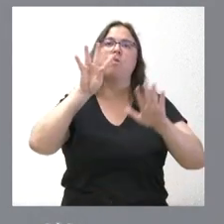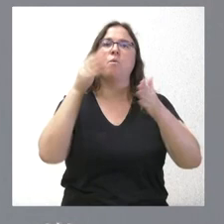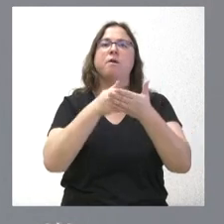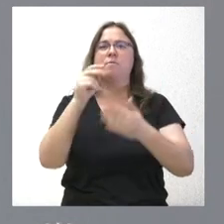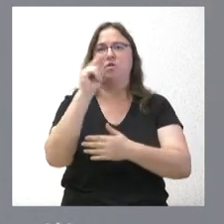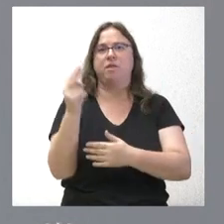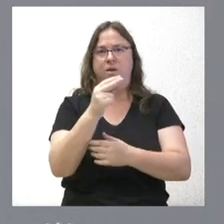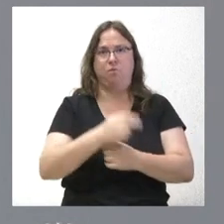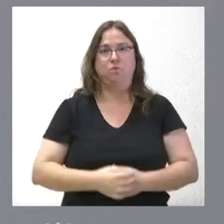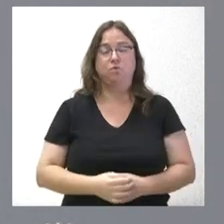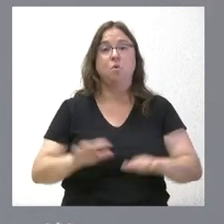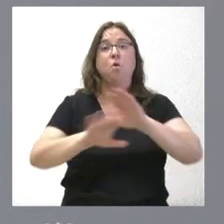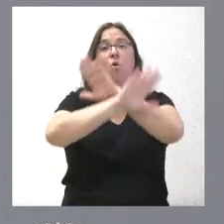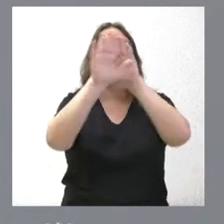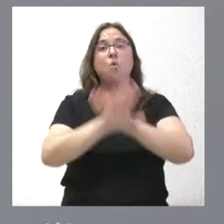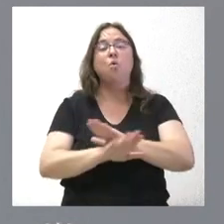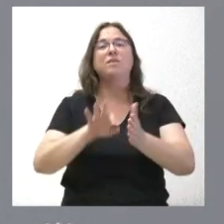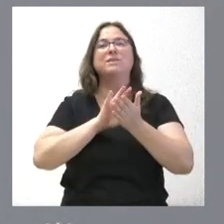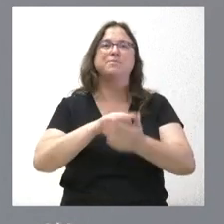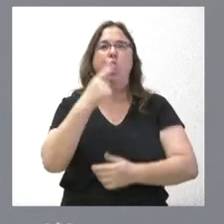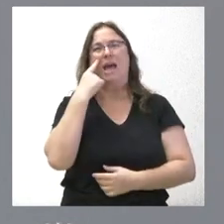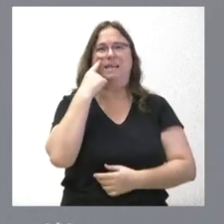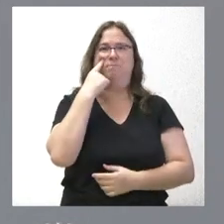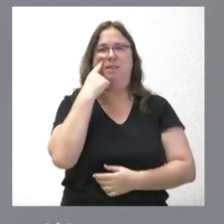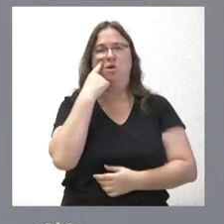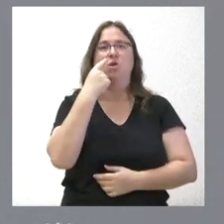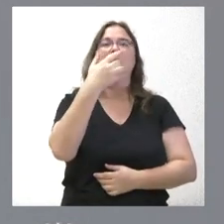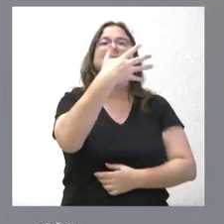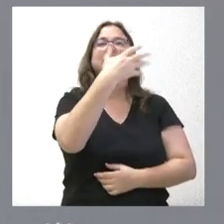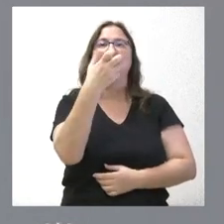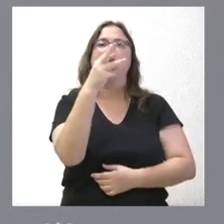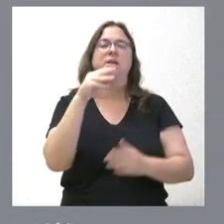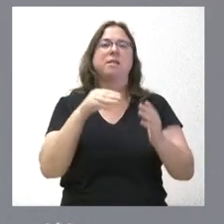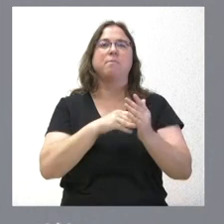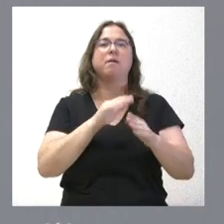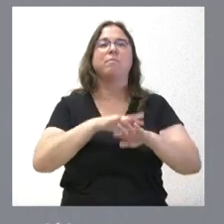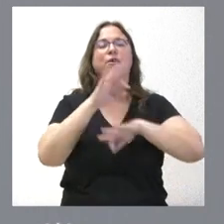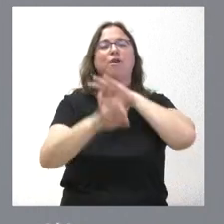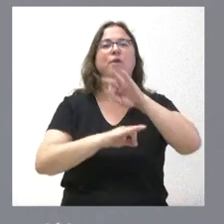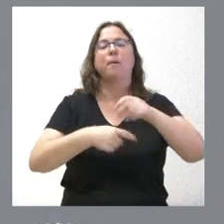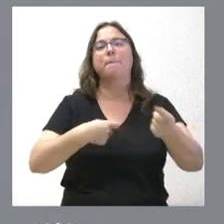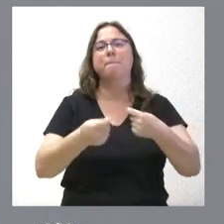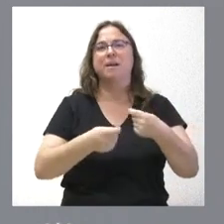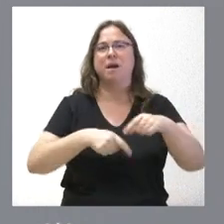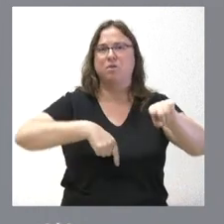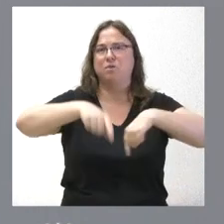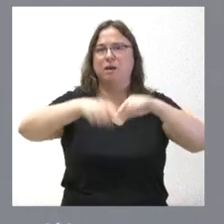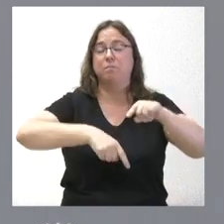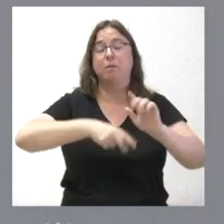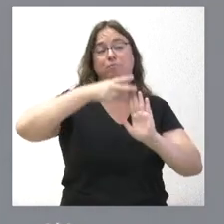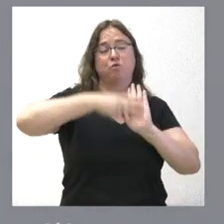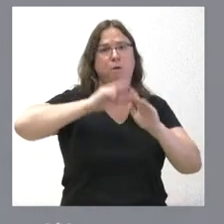euros. Y, por último, los servicios de inspección, 570.000 euros para la ordenación del mercado del transporte, controlando el cubrimiento de la aromativa.